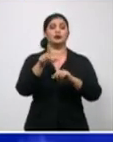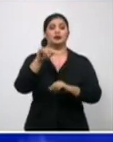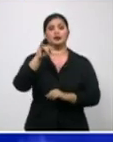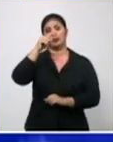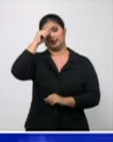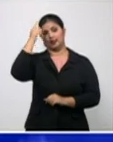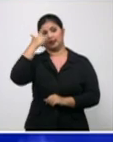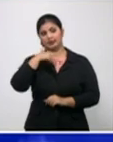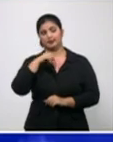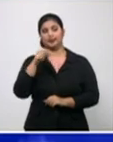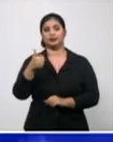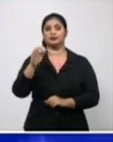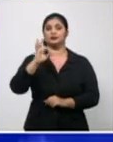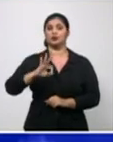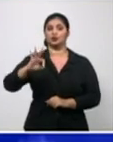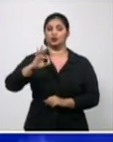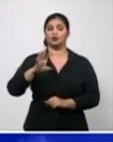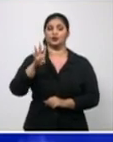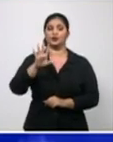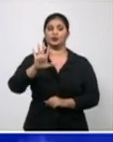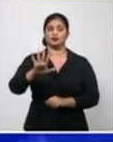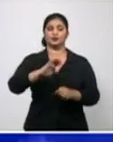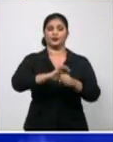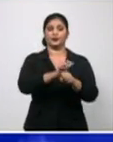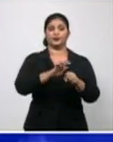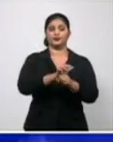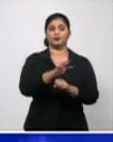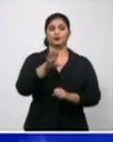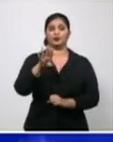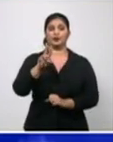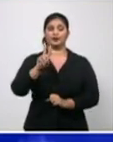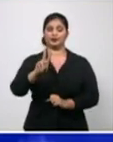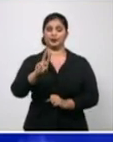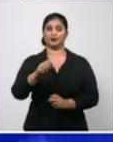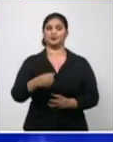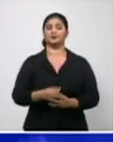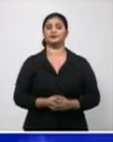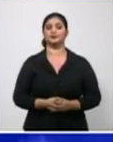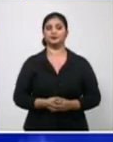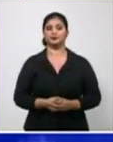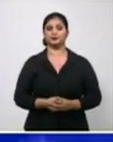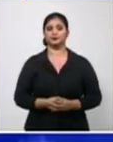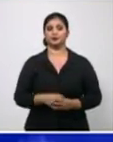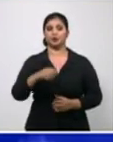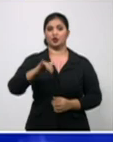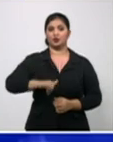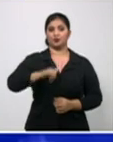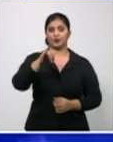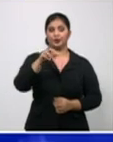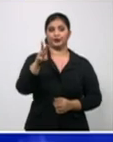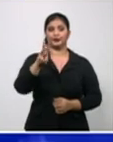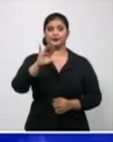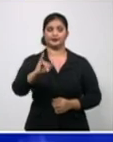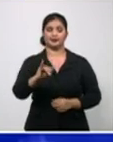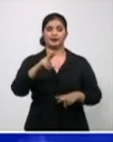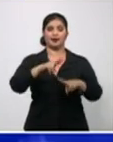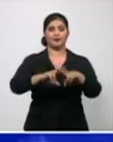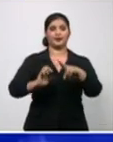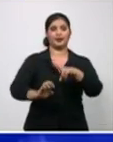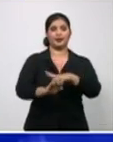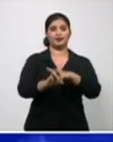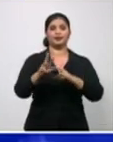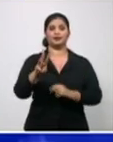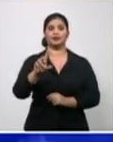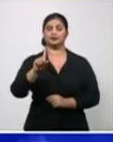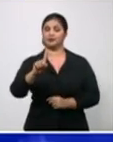Diez de Octubre, cuarenta y cinco. Arroyo Naranjo, cuarenta y dos. Bolleros, treinta y seis. Habana del Este, treinta y uno.